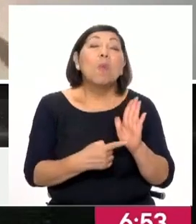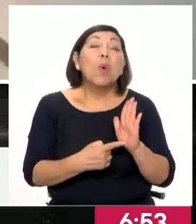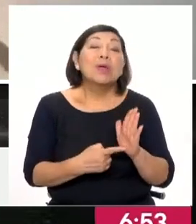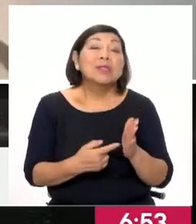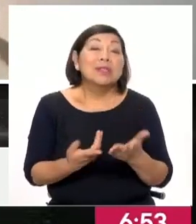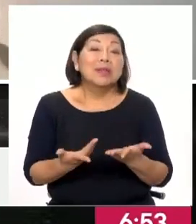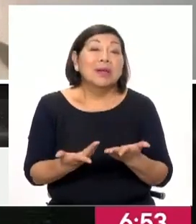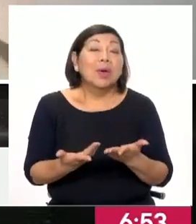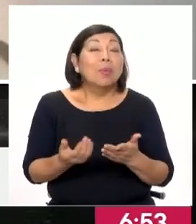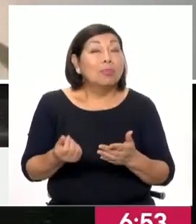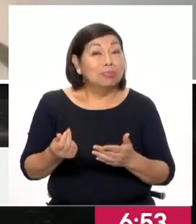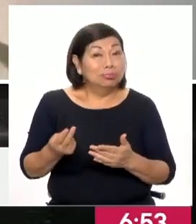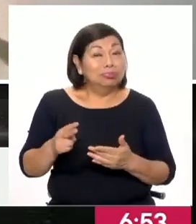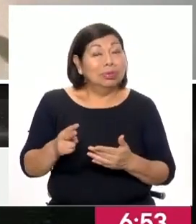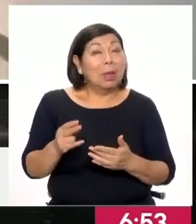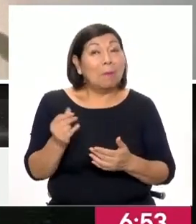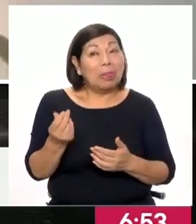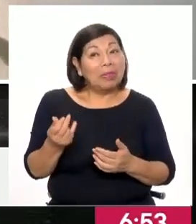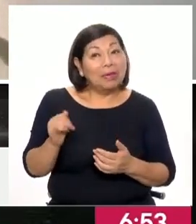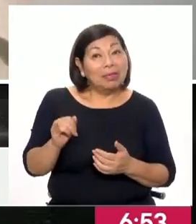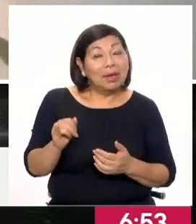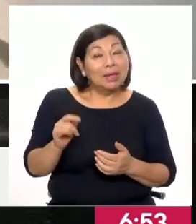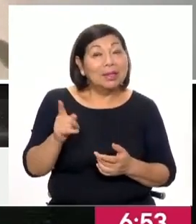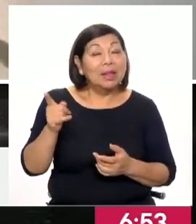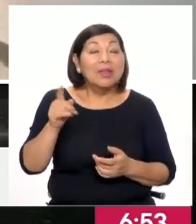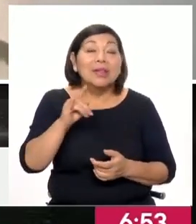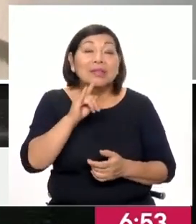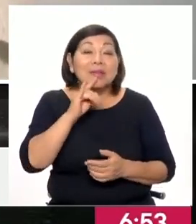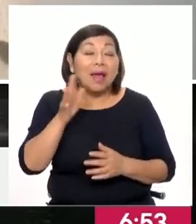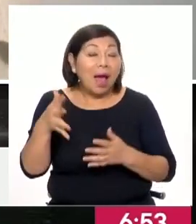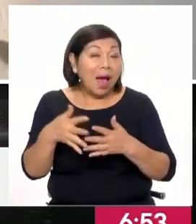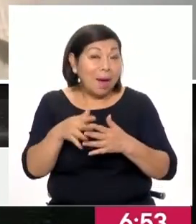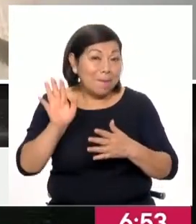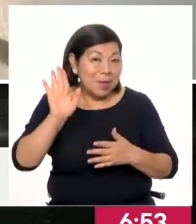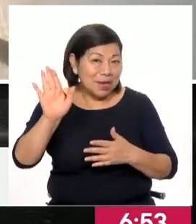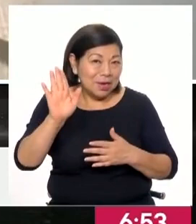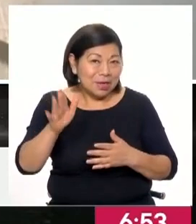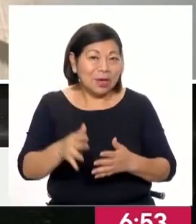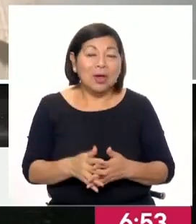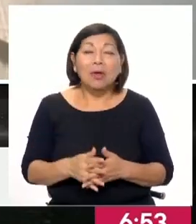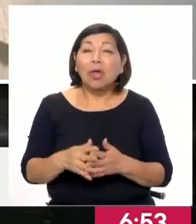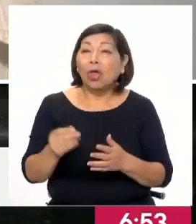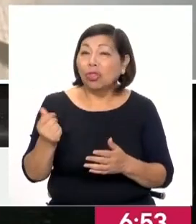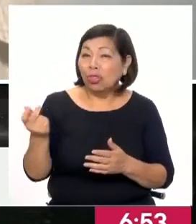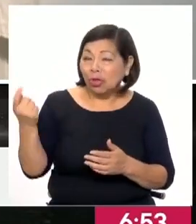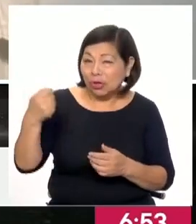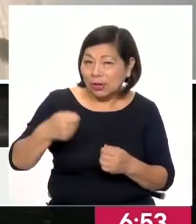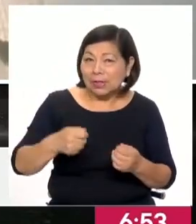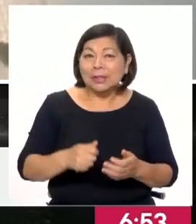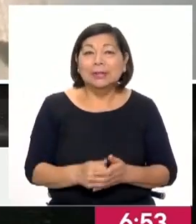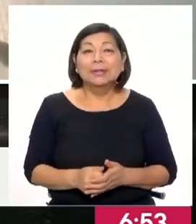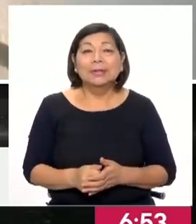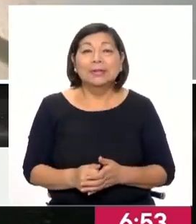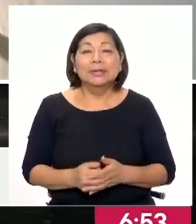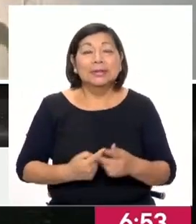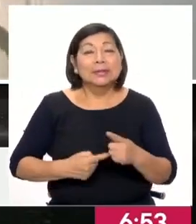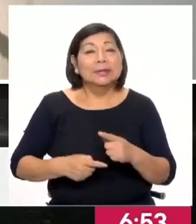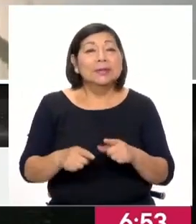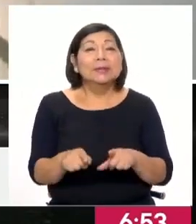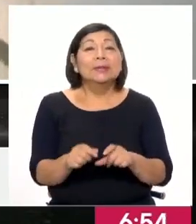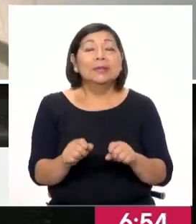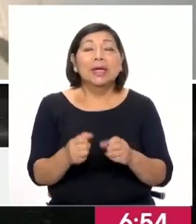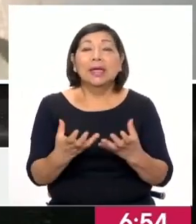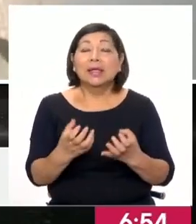campaña de subida de tasa de interés en Estados Unidos y hacía más atractiva la entrada de dólares hacia Estados Unidos. El claro. El regreso, si se quiere.